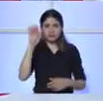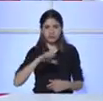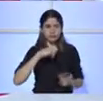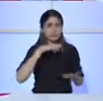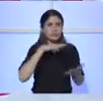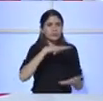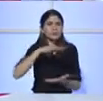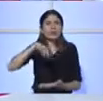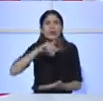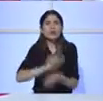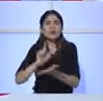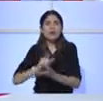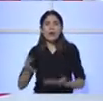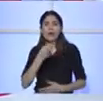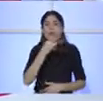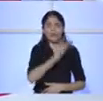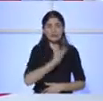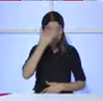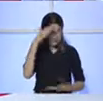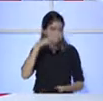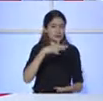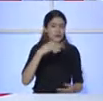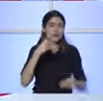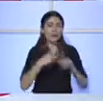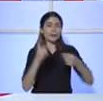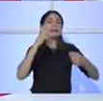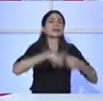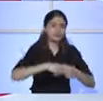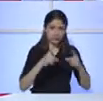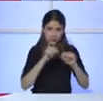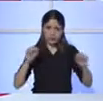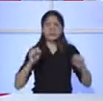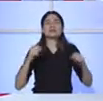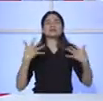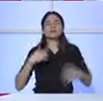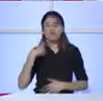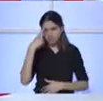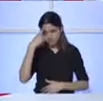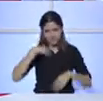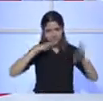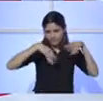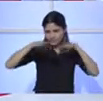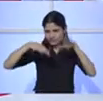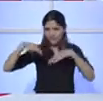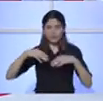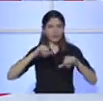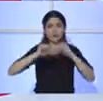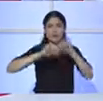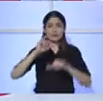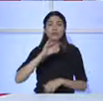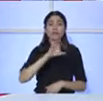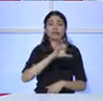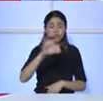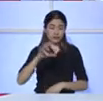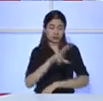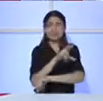como ser la Dirección General de Registros Públicos, la Dirección de Catastro, también nos juntamos con los actores que eran